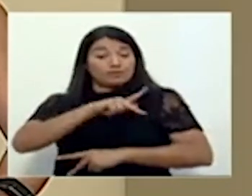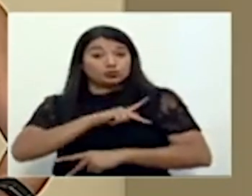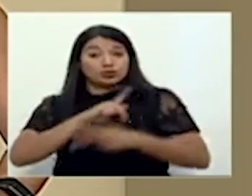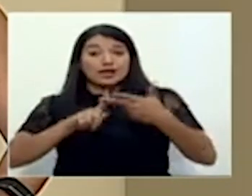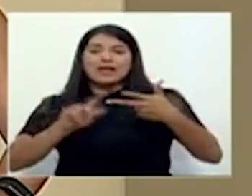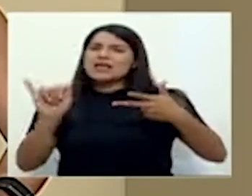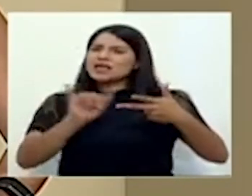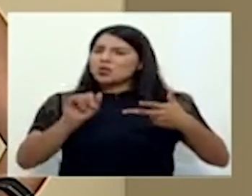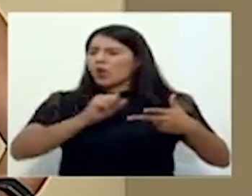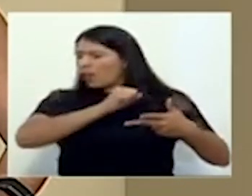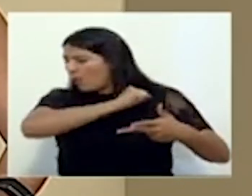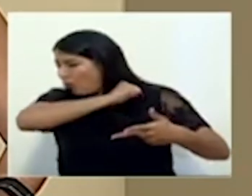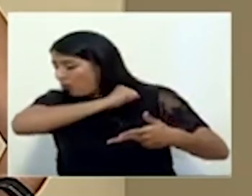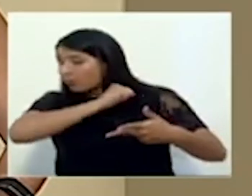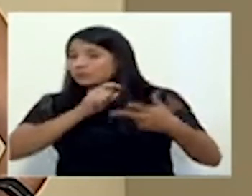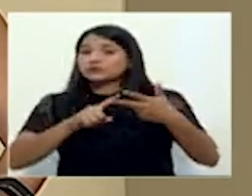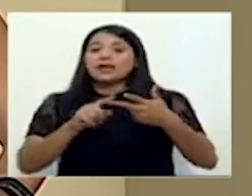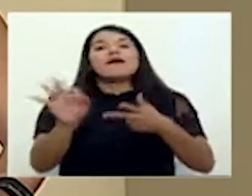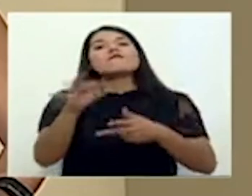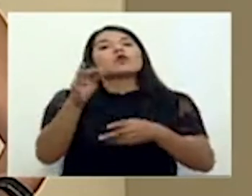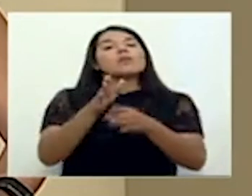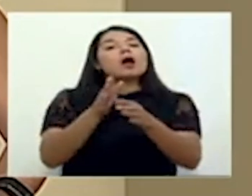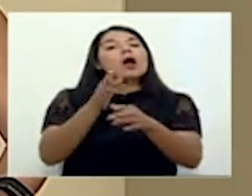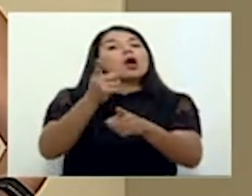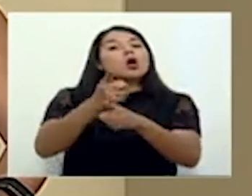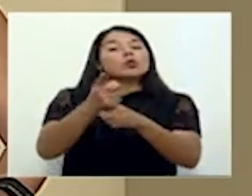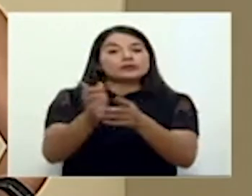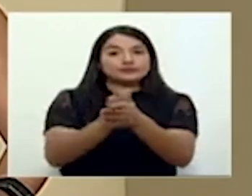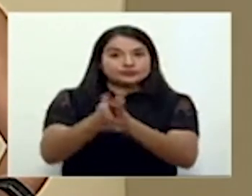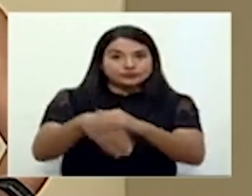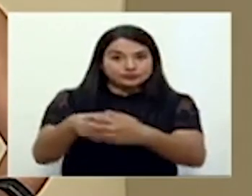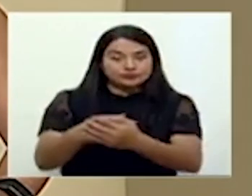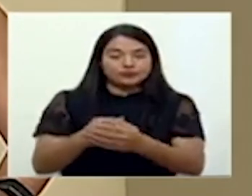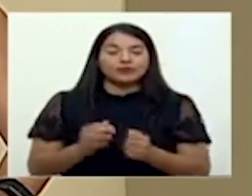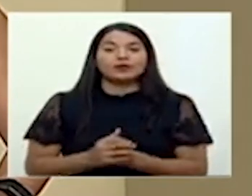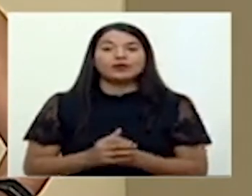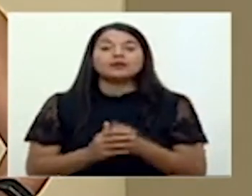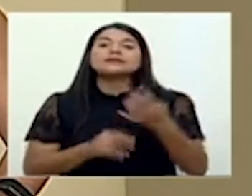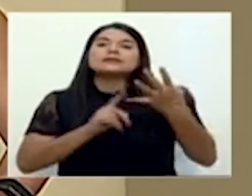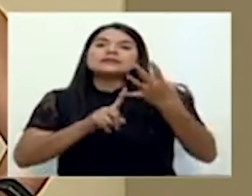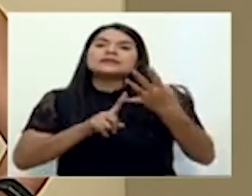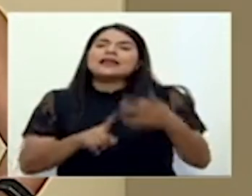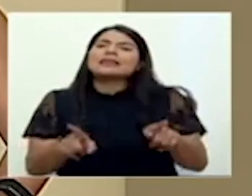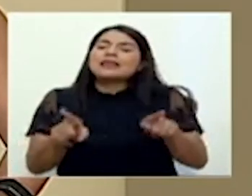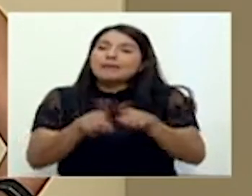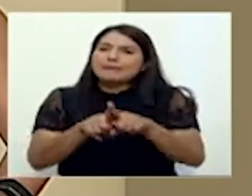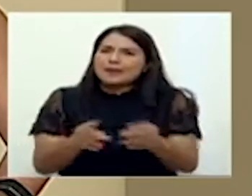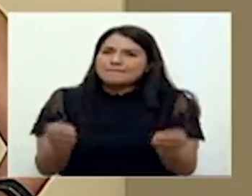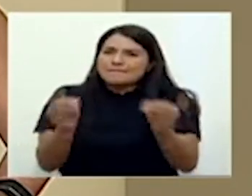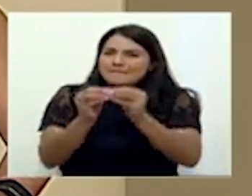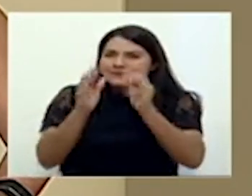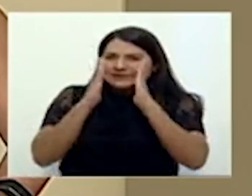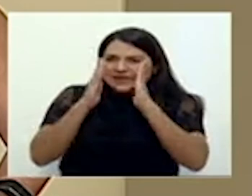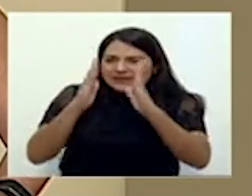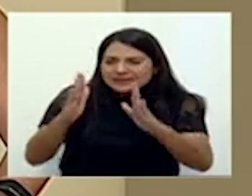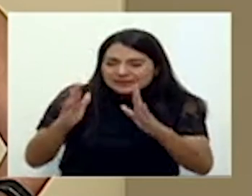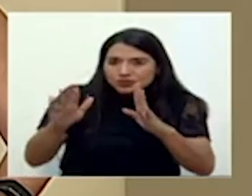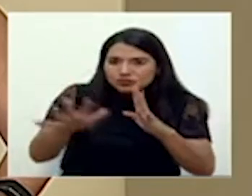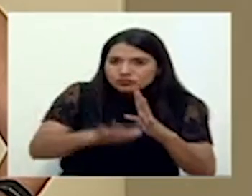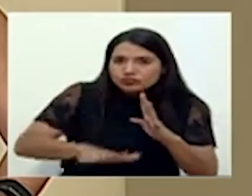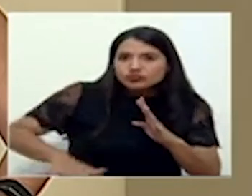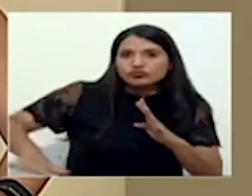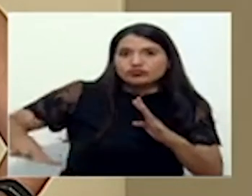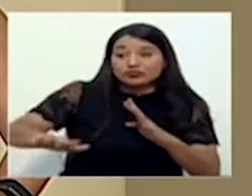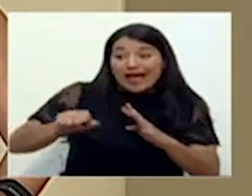protocolo de tos, estornudo y lavado de manos. Reforzar la atención territorial, con énfasis en estos distritos que